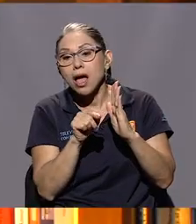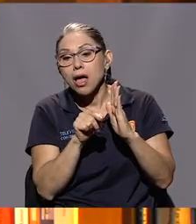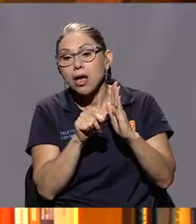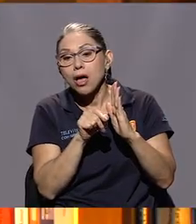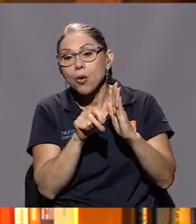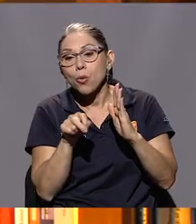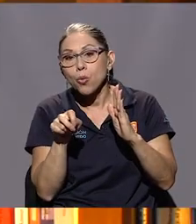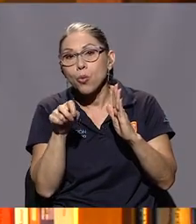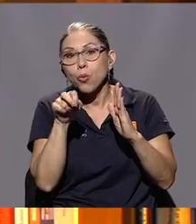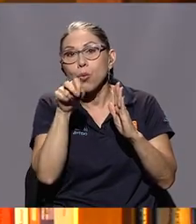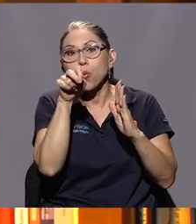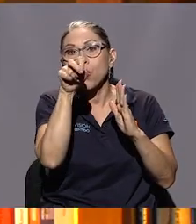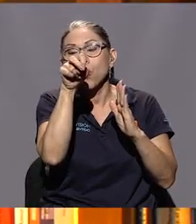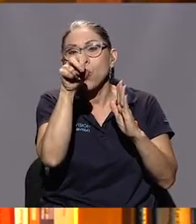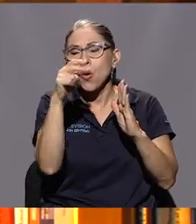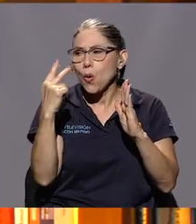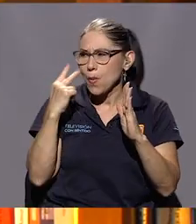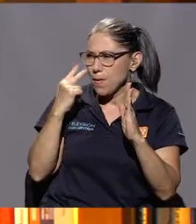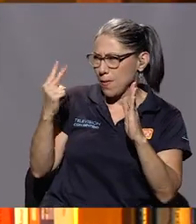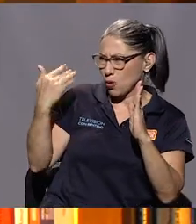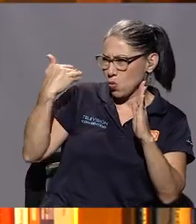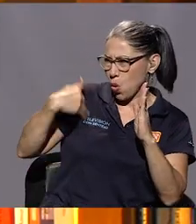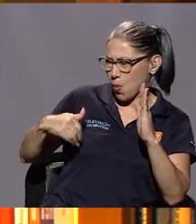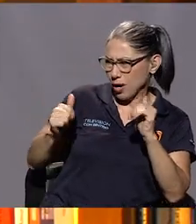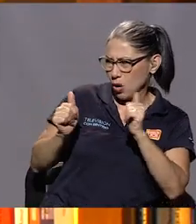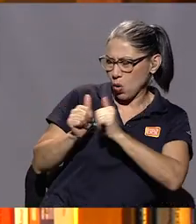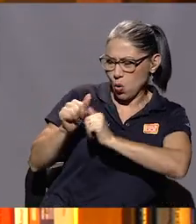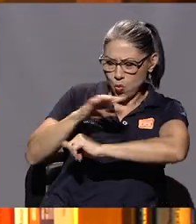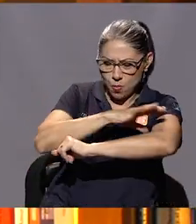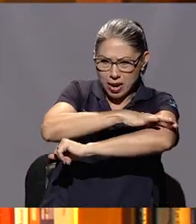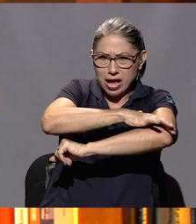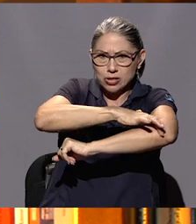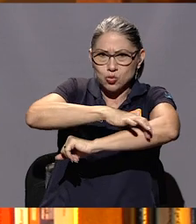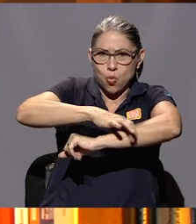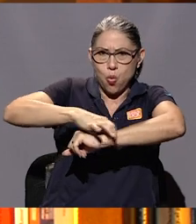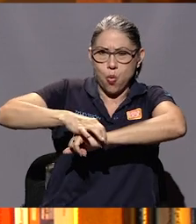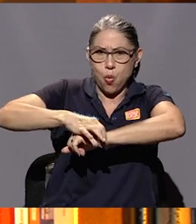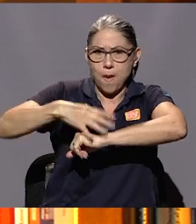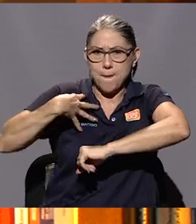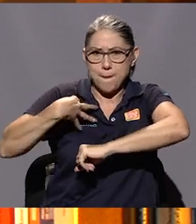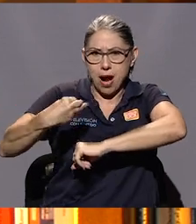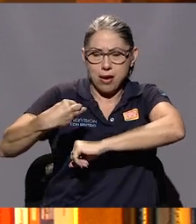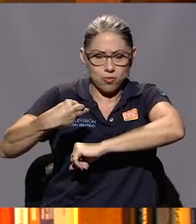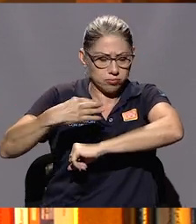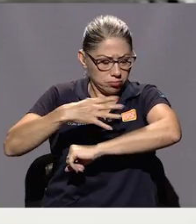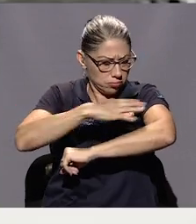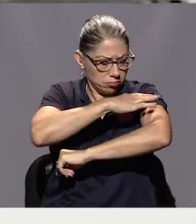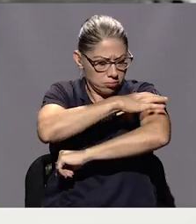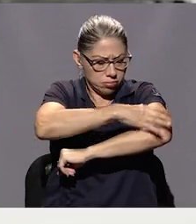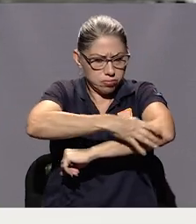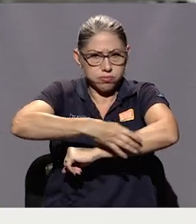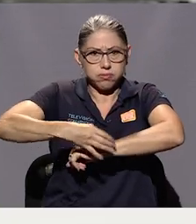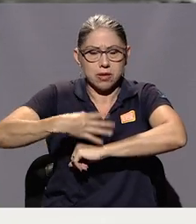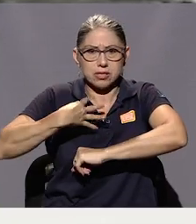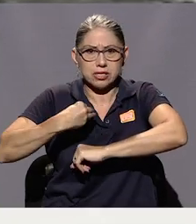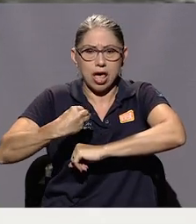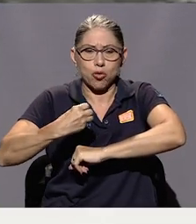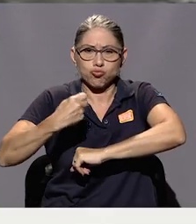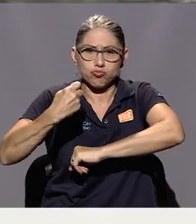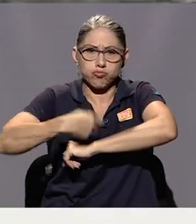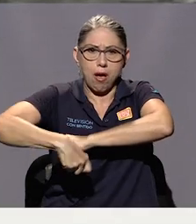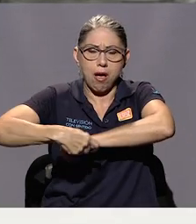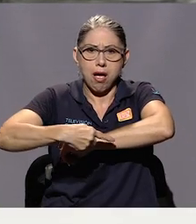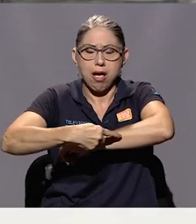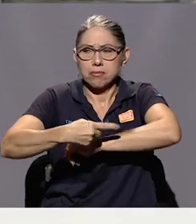empezabas a subir las escaleras. Ver subir a un hombre con un brazo enyesado. Y ya el asombro fue